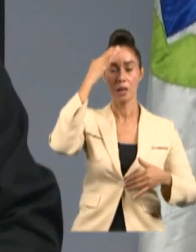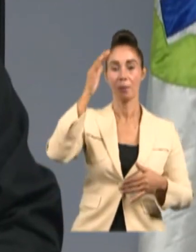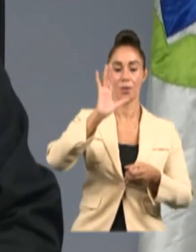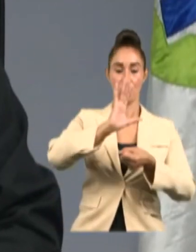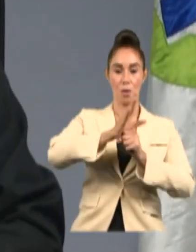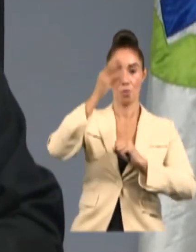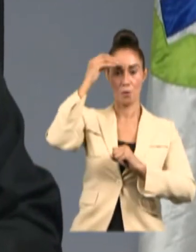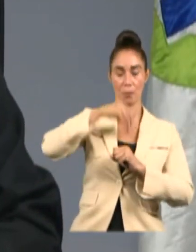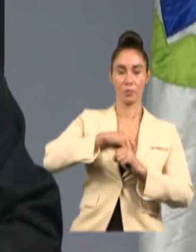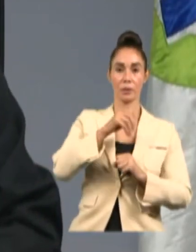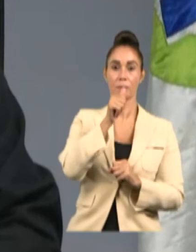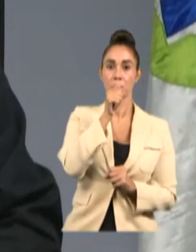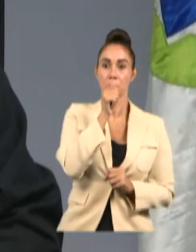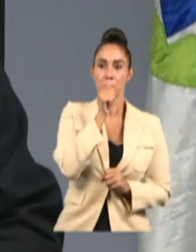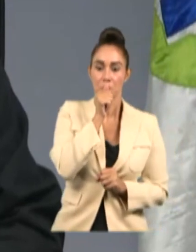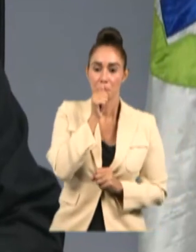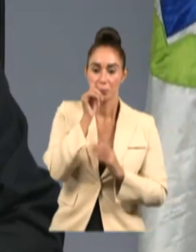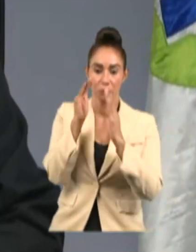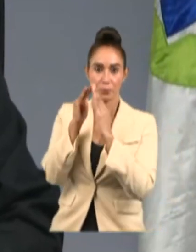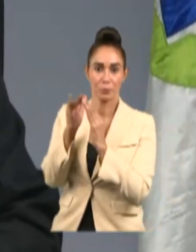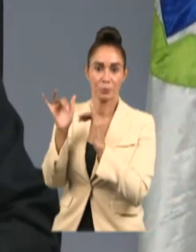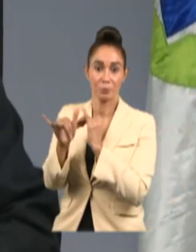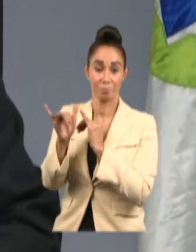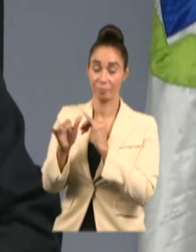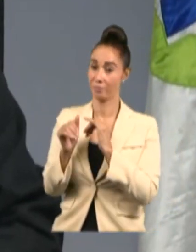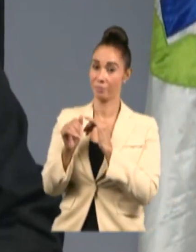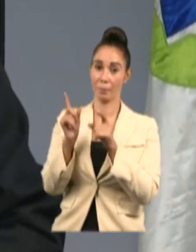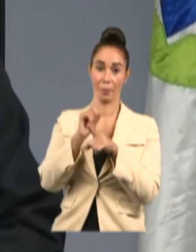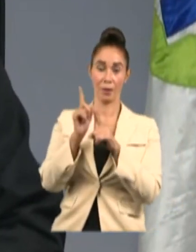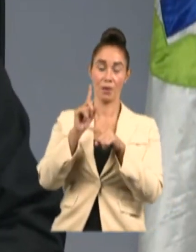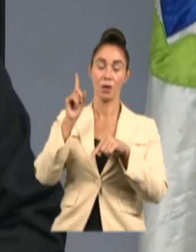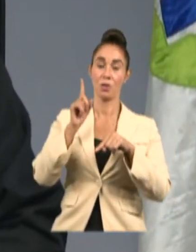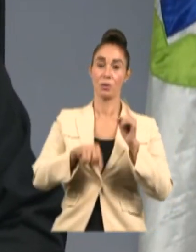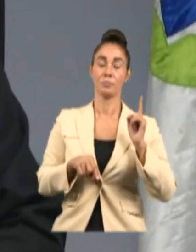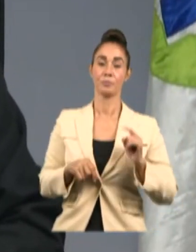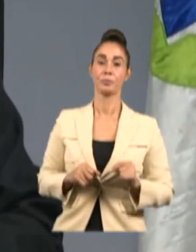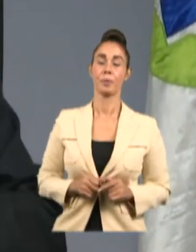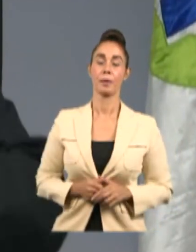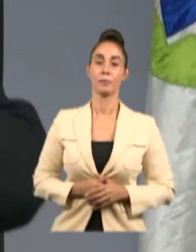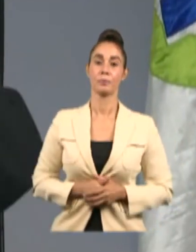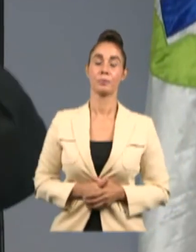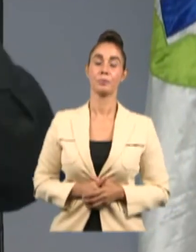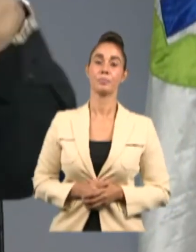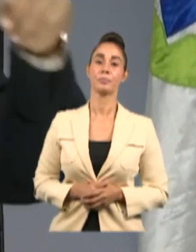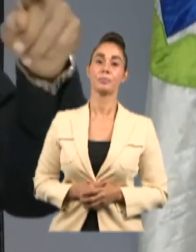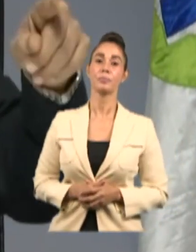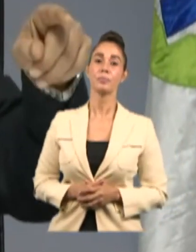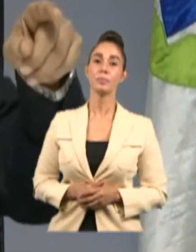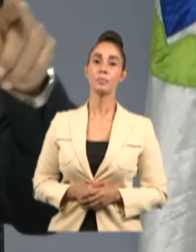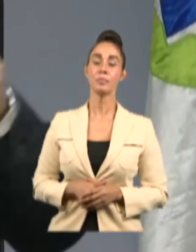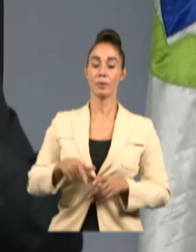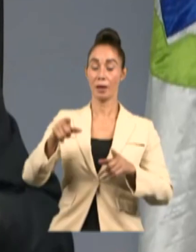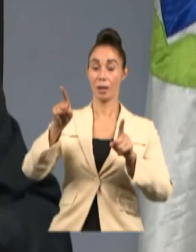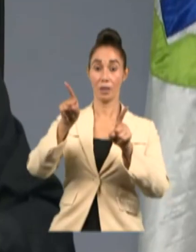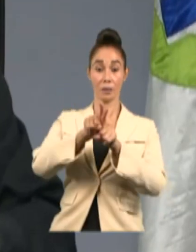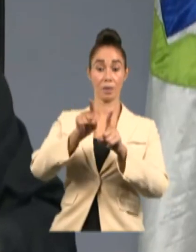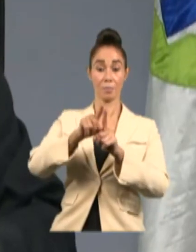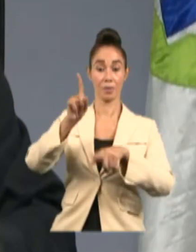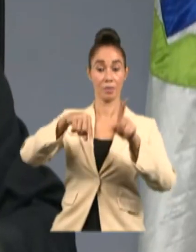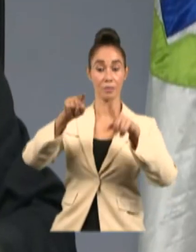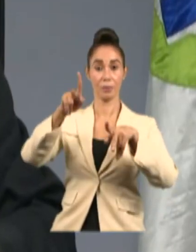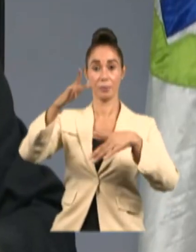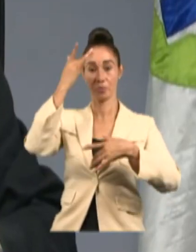sus hogares y a veces violando el confinamiento domiciliario y están circulando en las